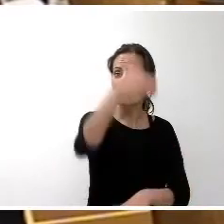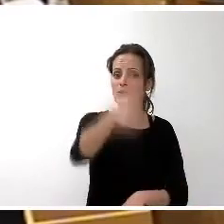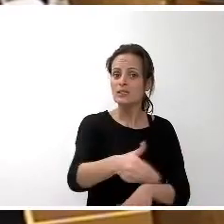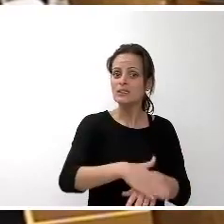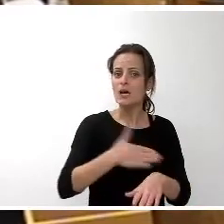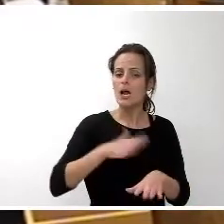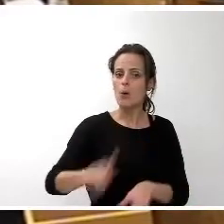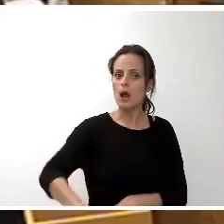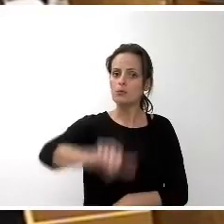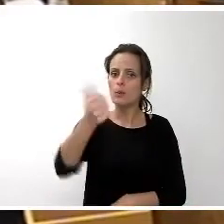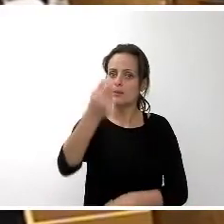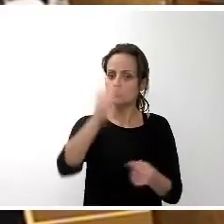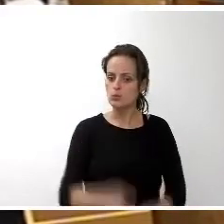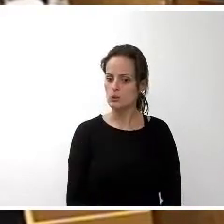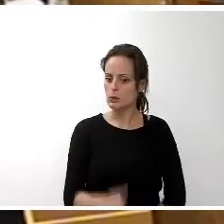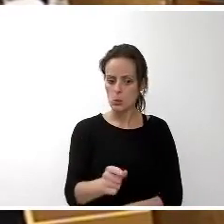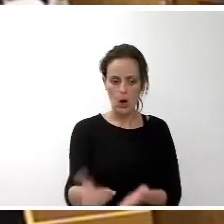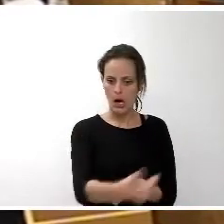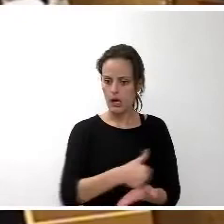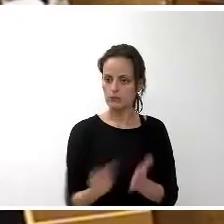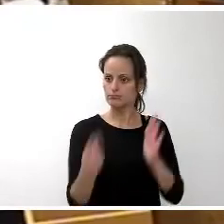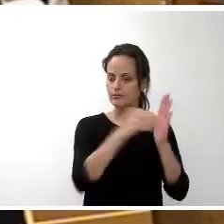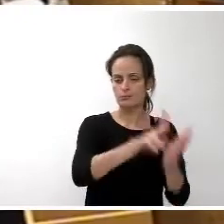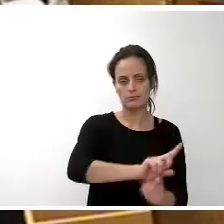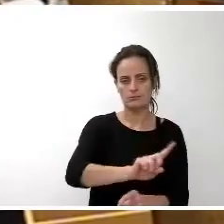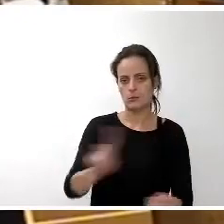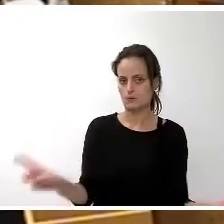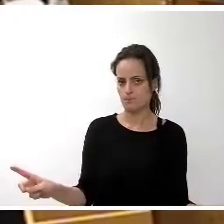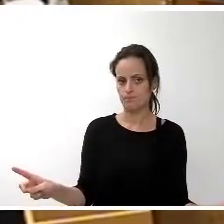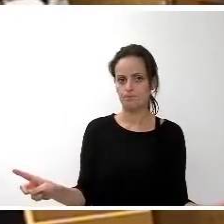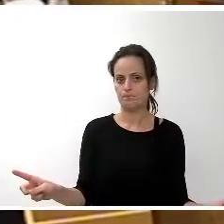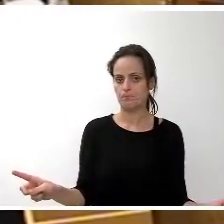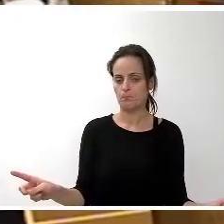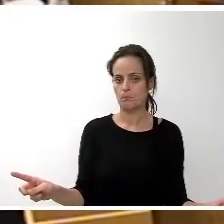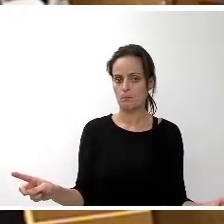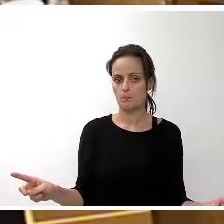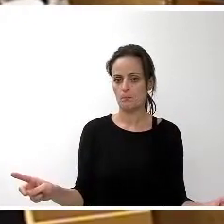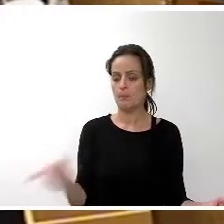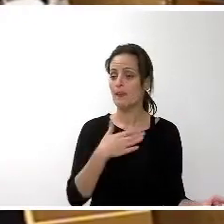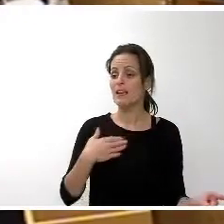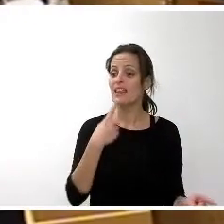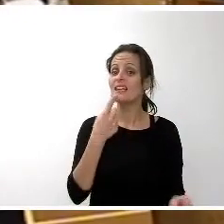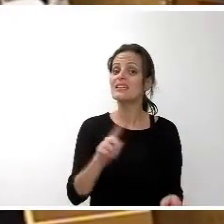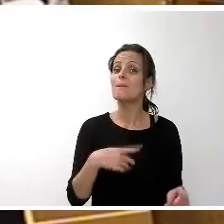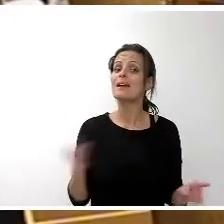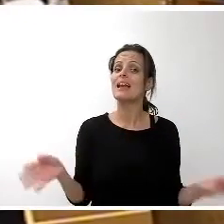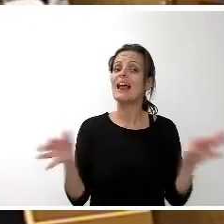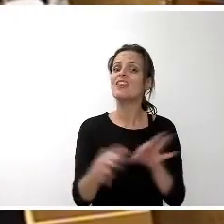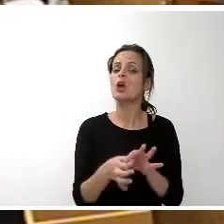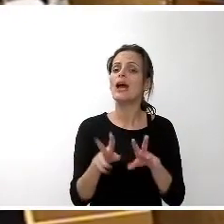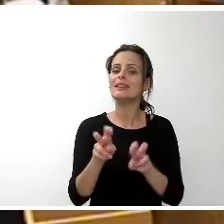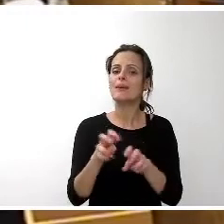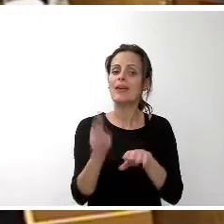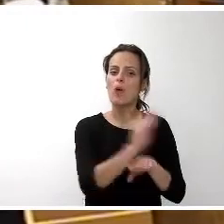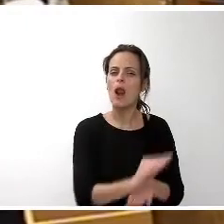desde luego no se han recogido quería decirle respecto al tema de las reservas marinas